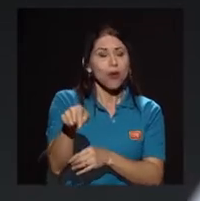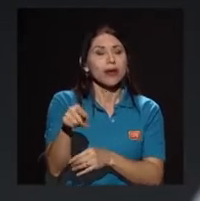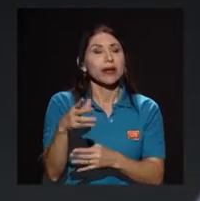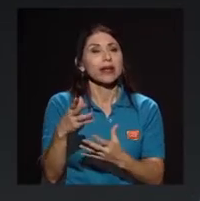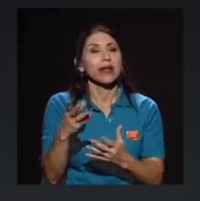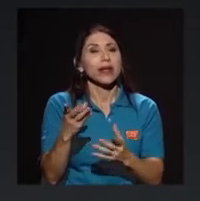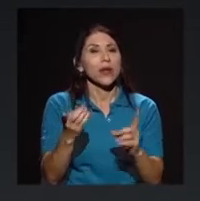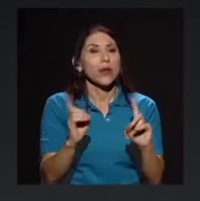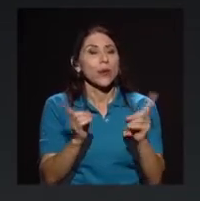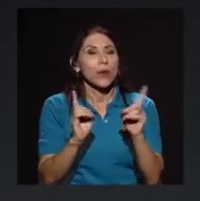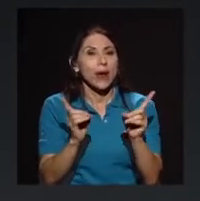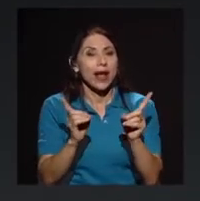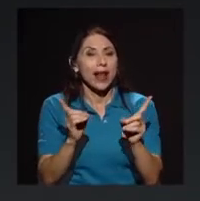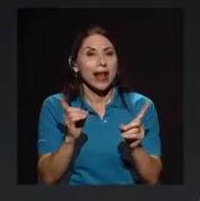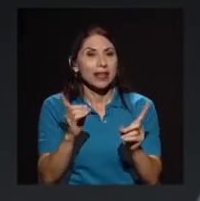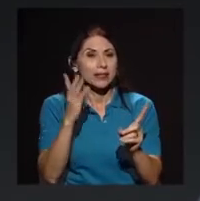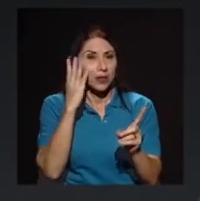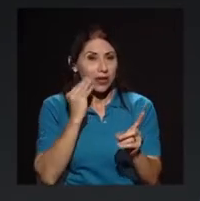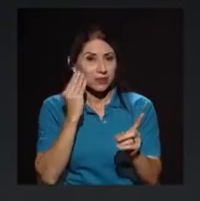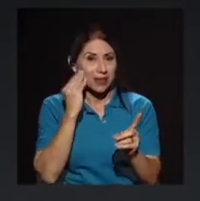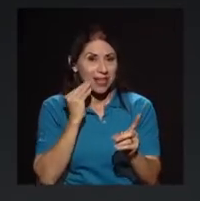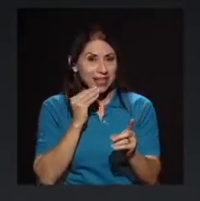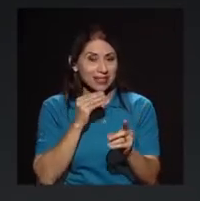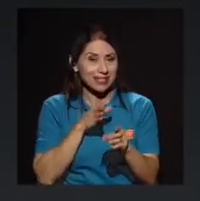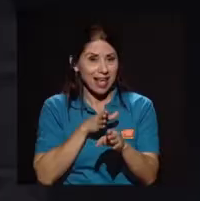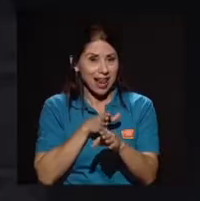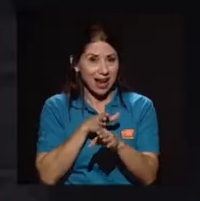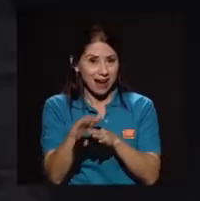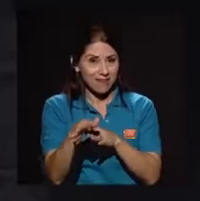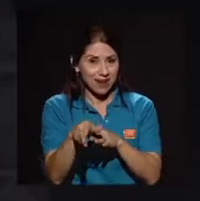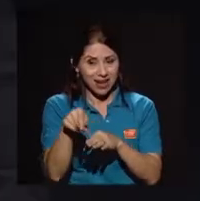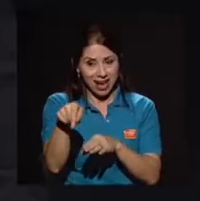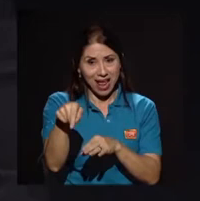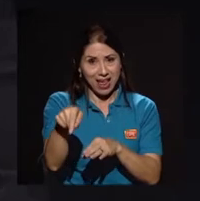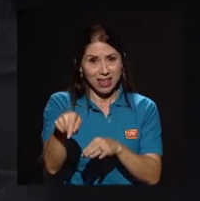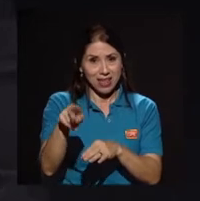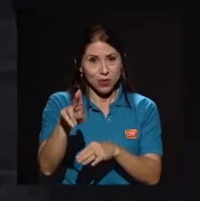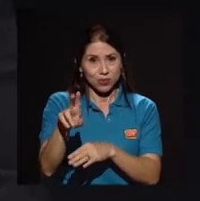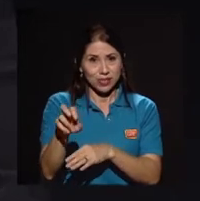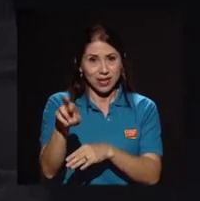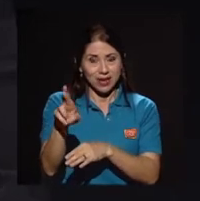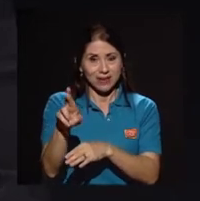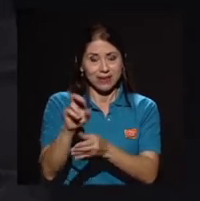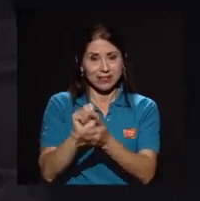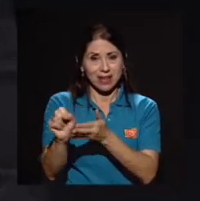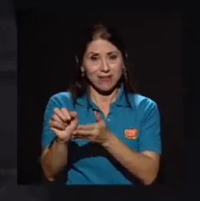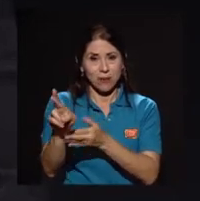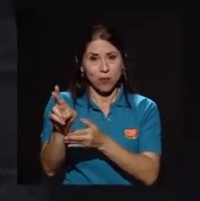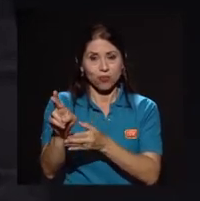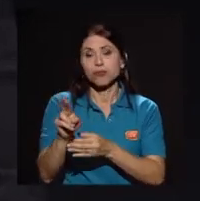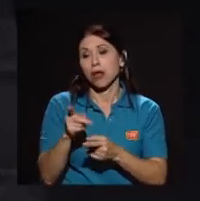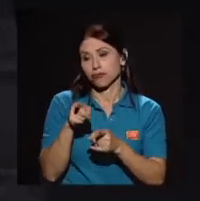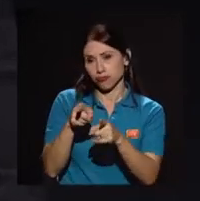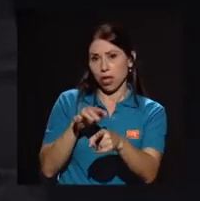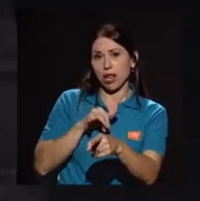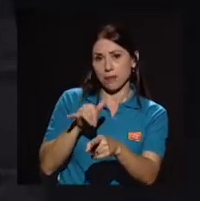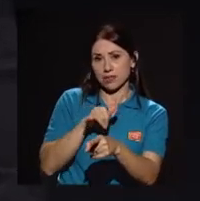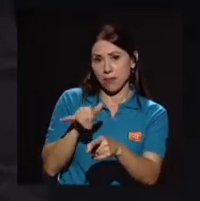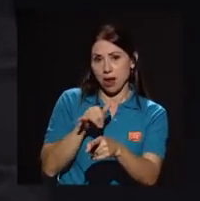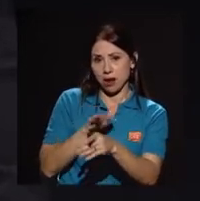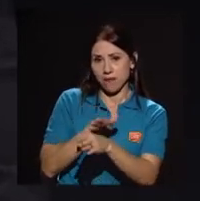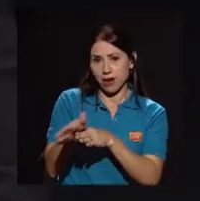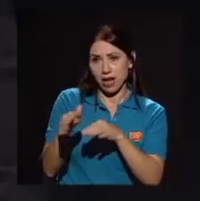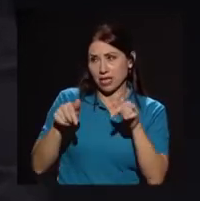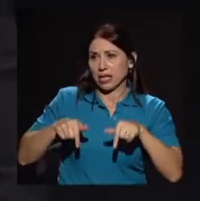carrera en la sede de San Ramón? Bueno, sí es la misma carrera que está aquí, ¿verdad? En la sede de Rodrigo Facio.